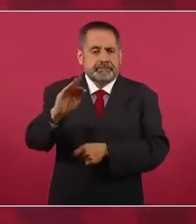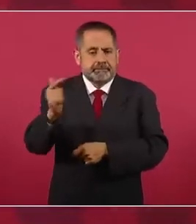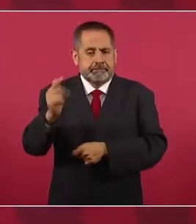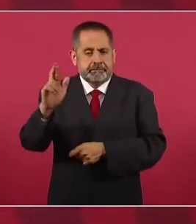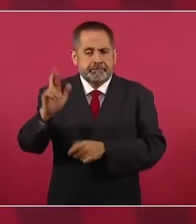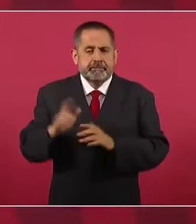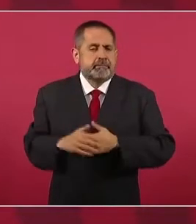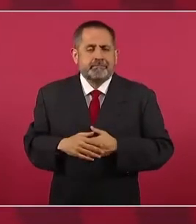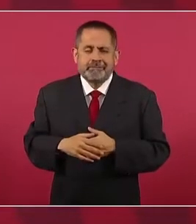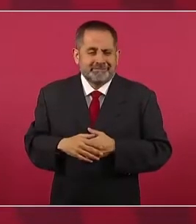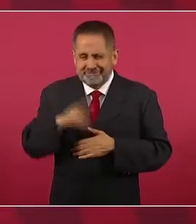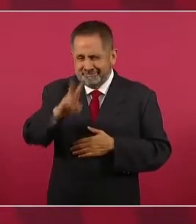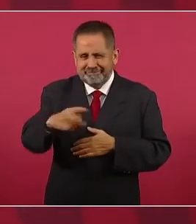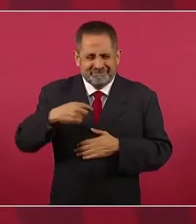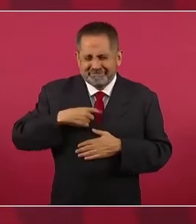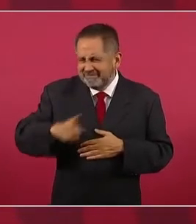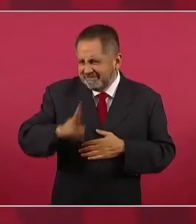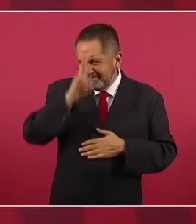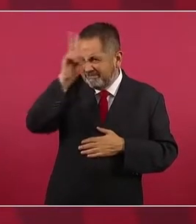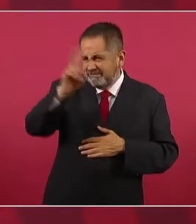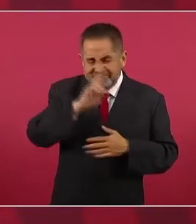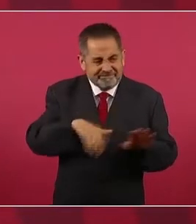Y no es mi fuerte la venganza.